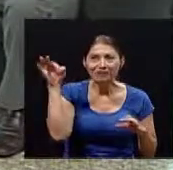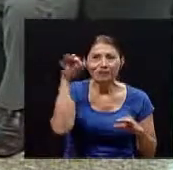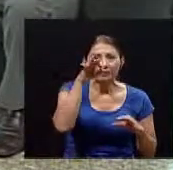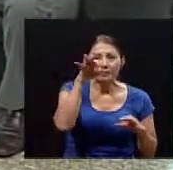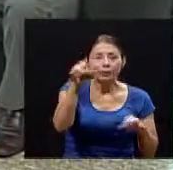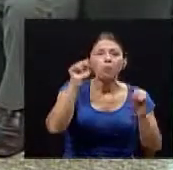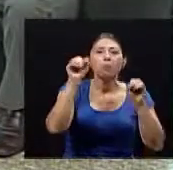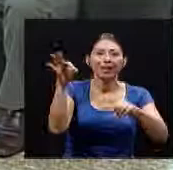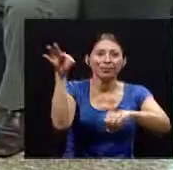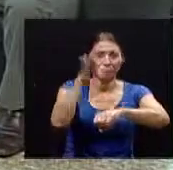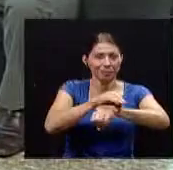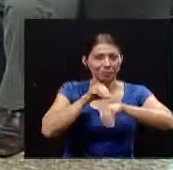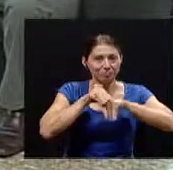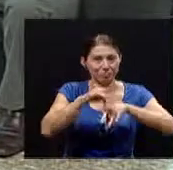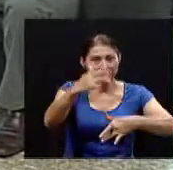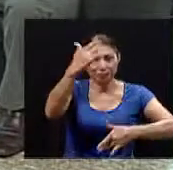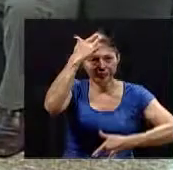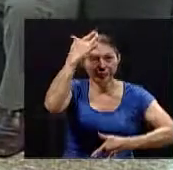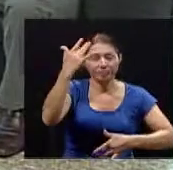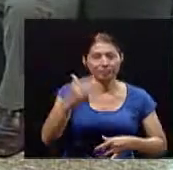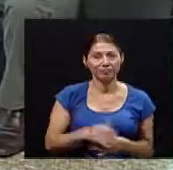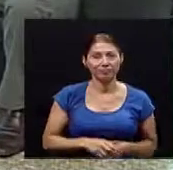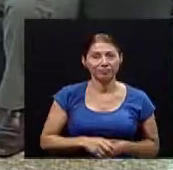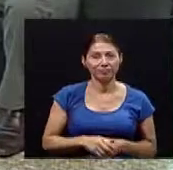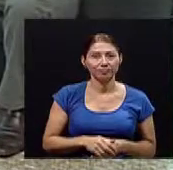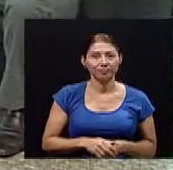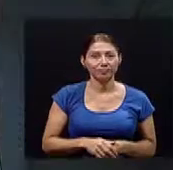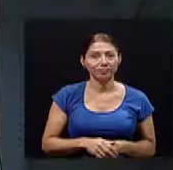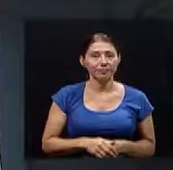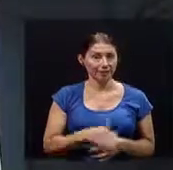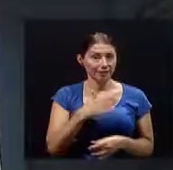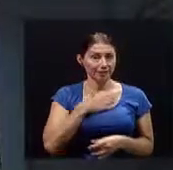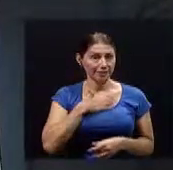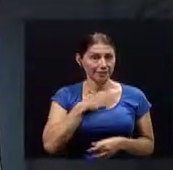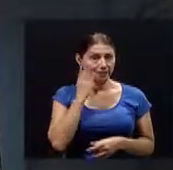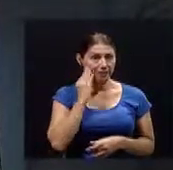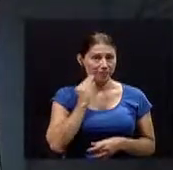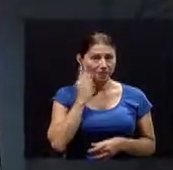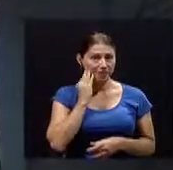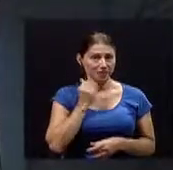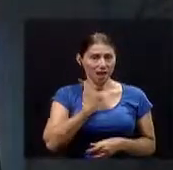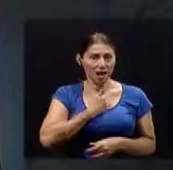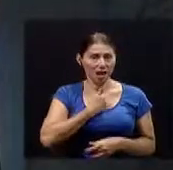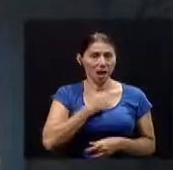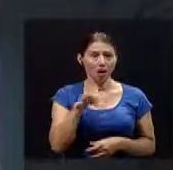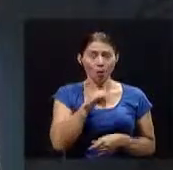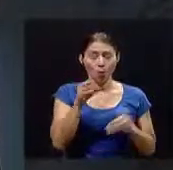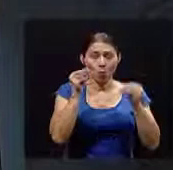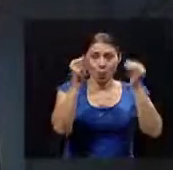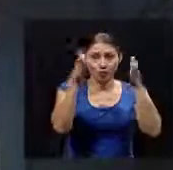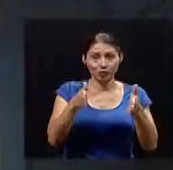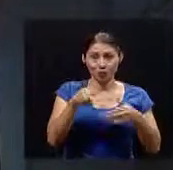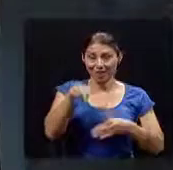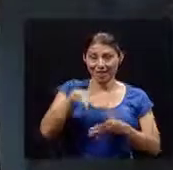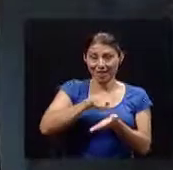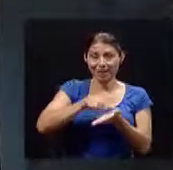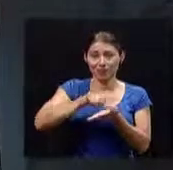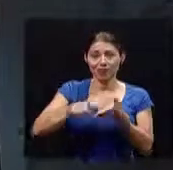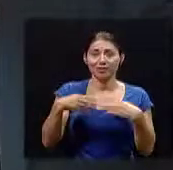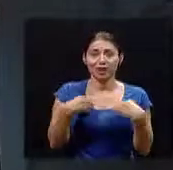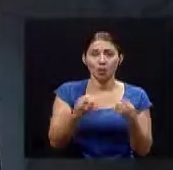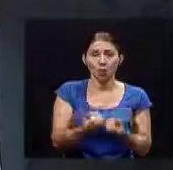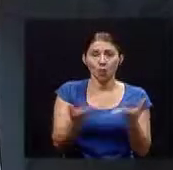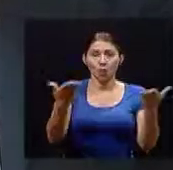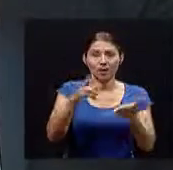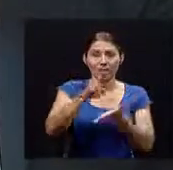riesgo de poblaciones que antes no se veían expuestas desde mi experiencia bueno como profesor aquí en la escuela de salud pública